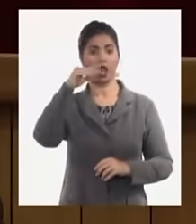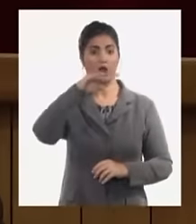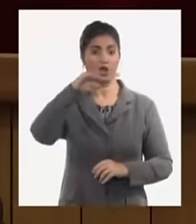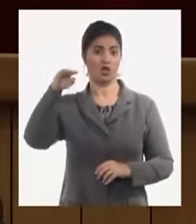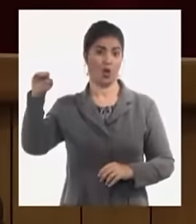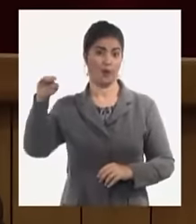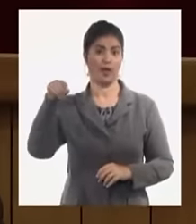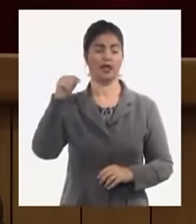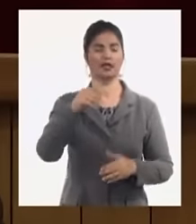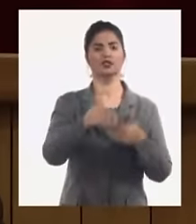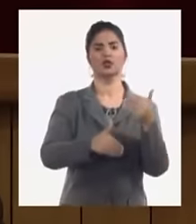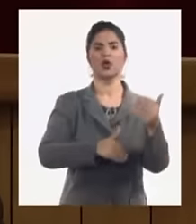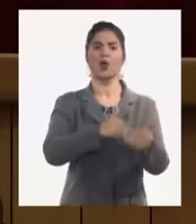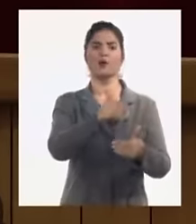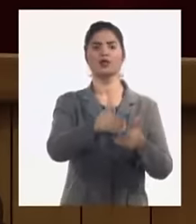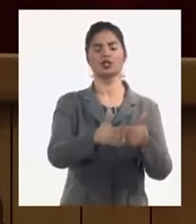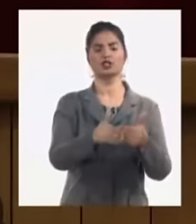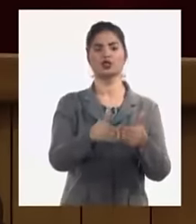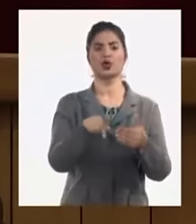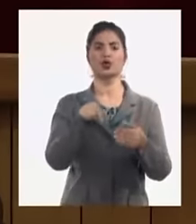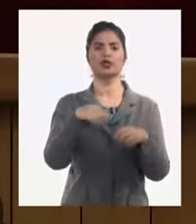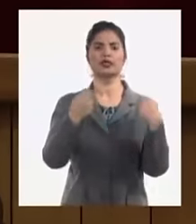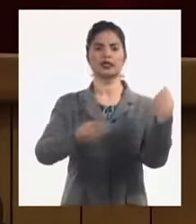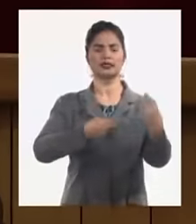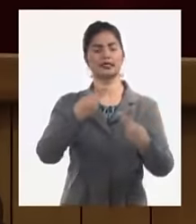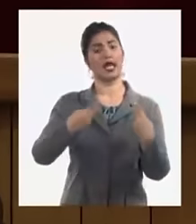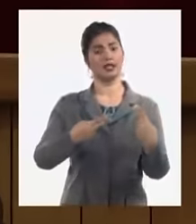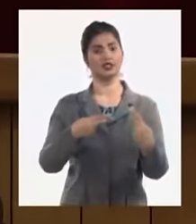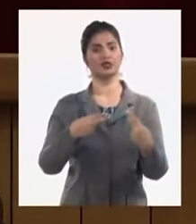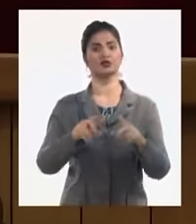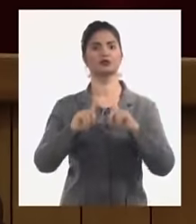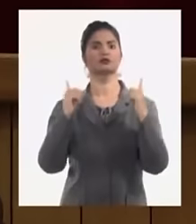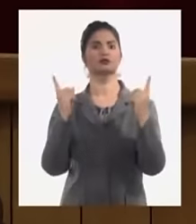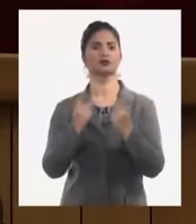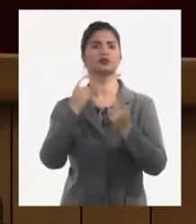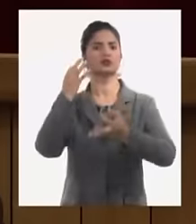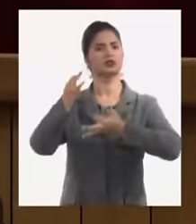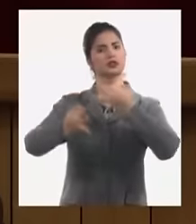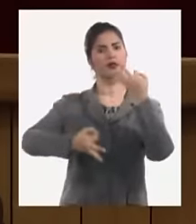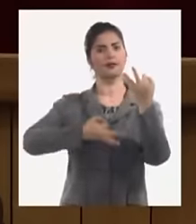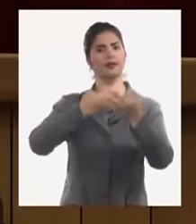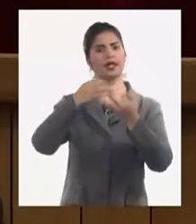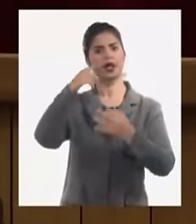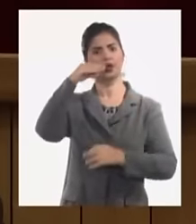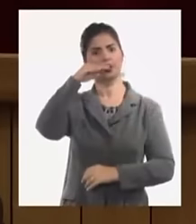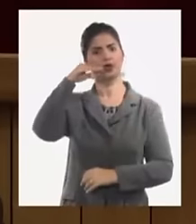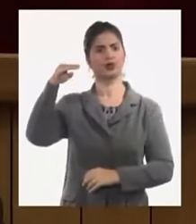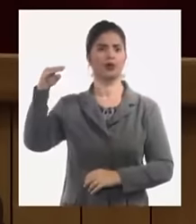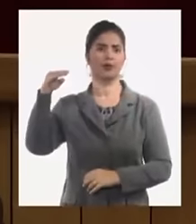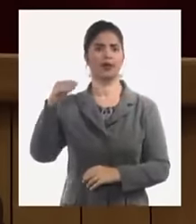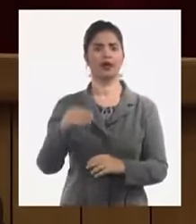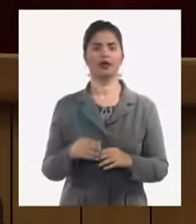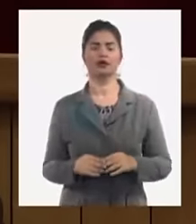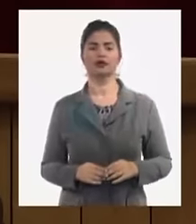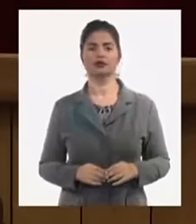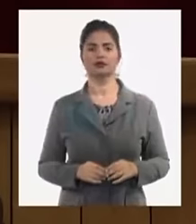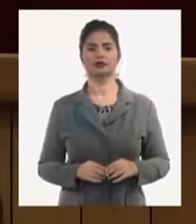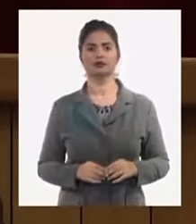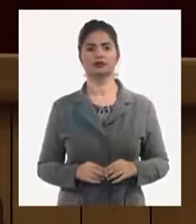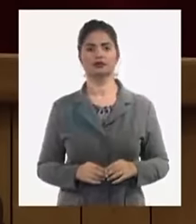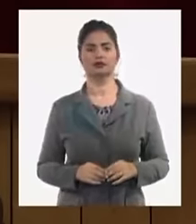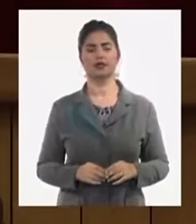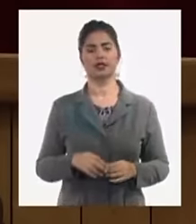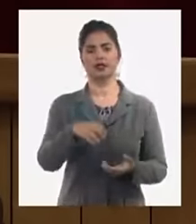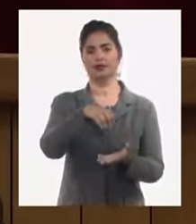es un proceso que se ha hecho con calma a partir de lo que decían las propias normas que es a los dos años para nada